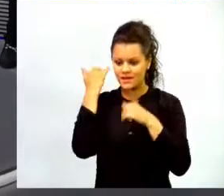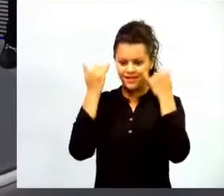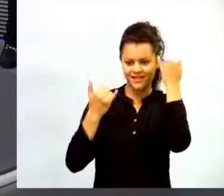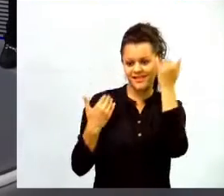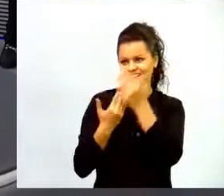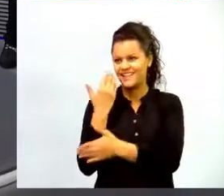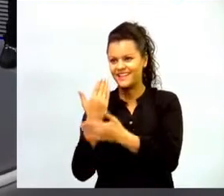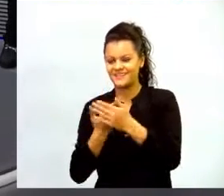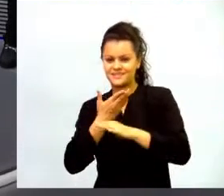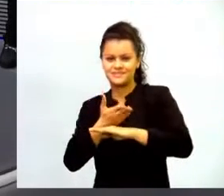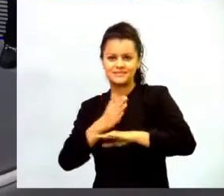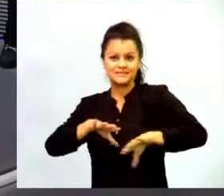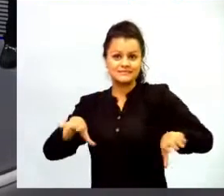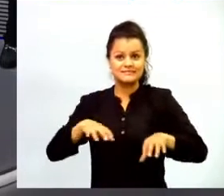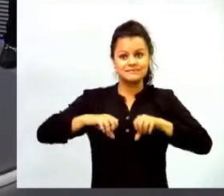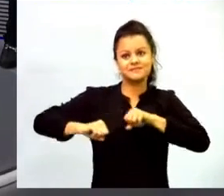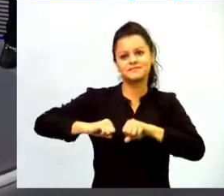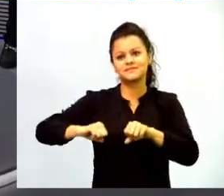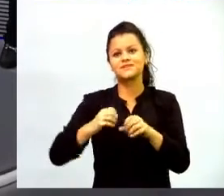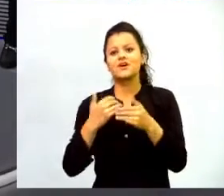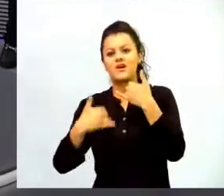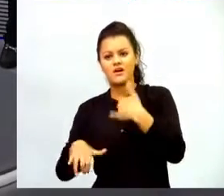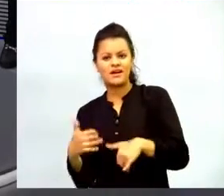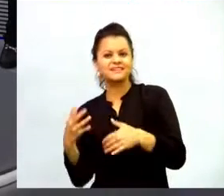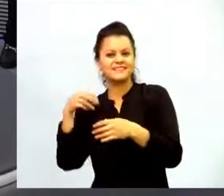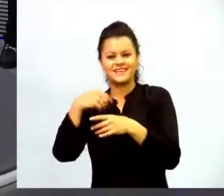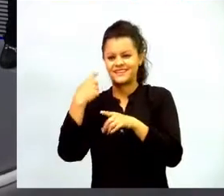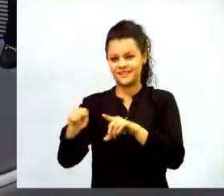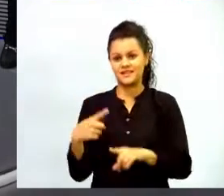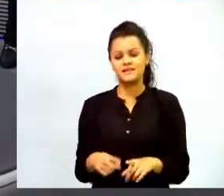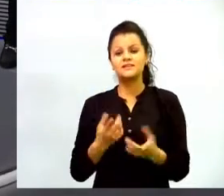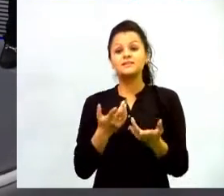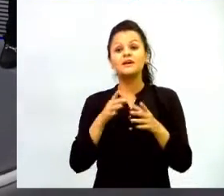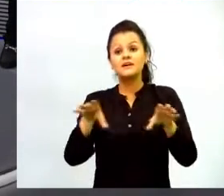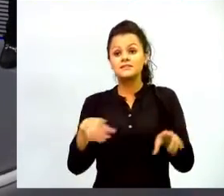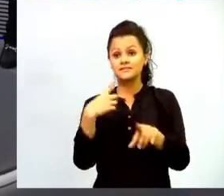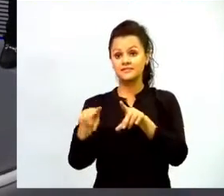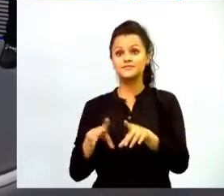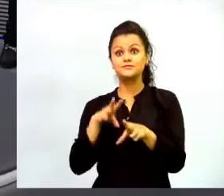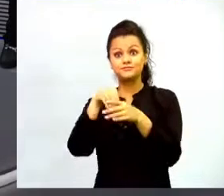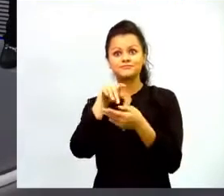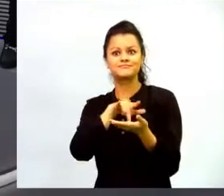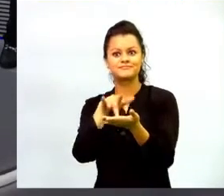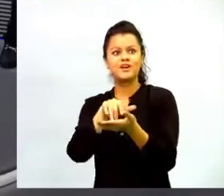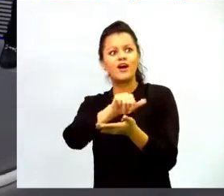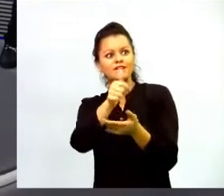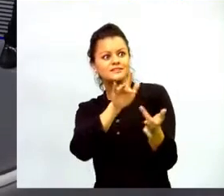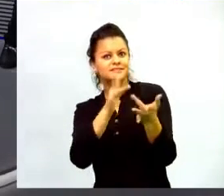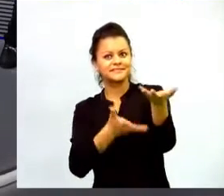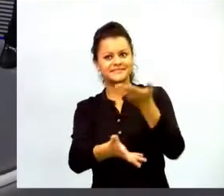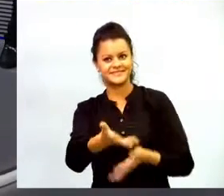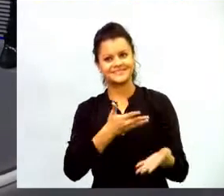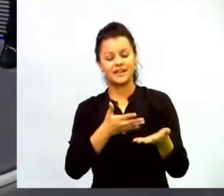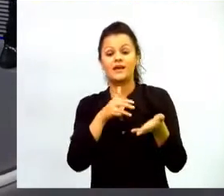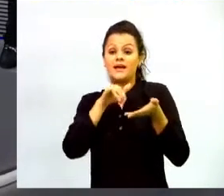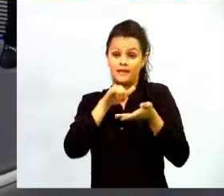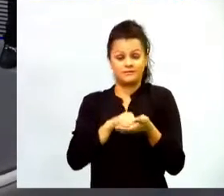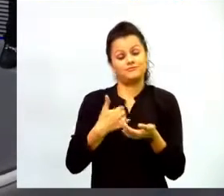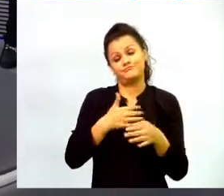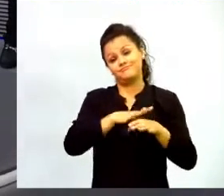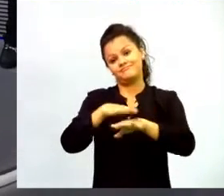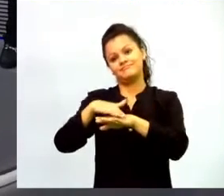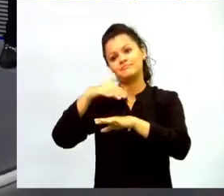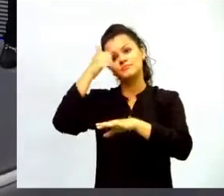involucrar los juegos participar en este tipo de actividades compartir con otros así que la invitación que yo le haría a todos los maestros es